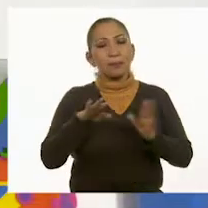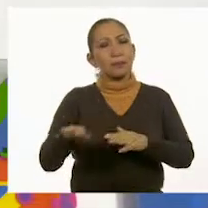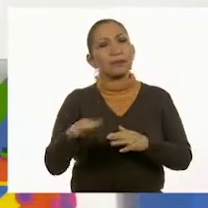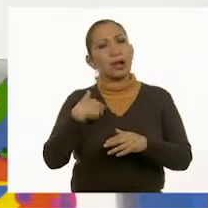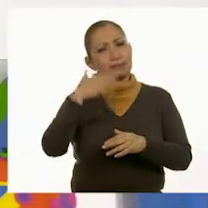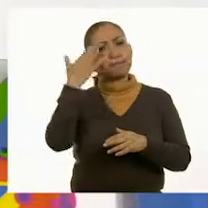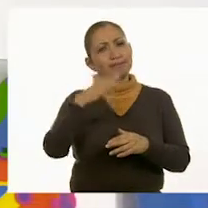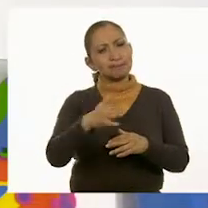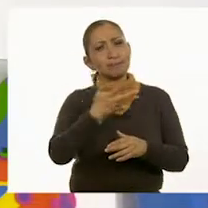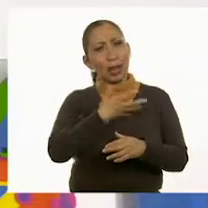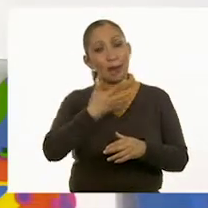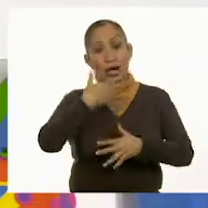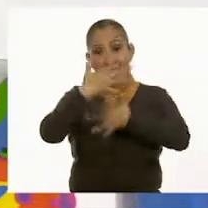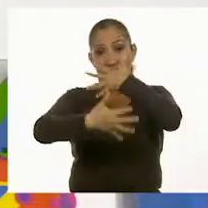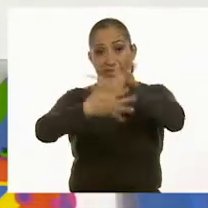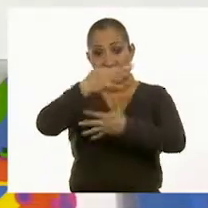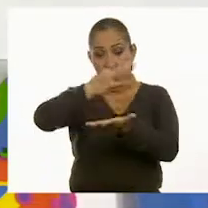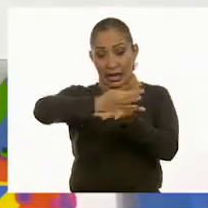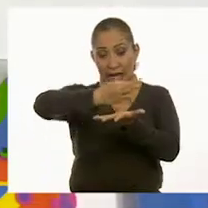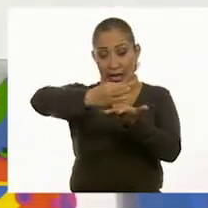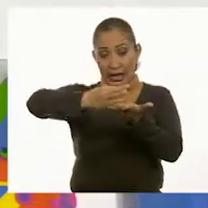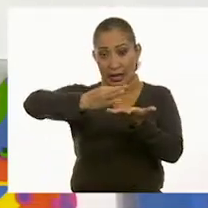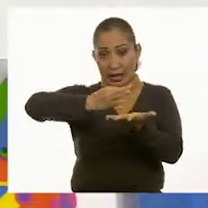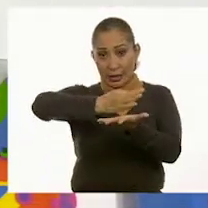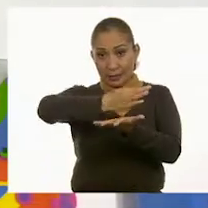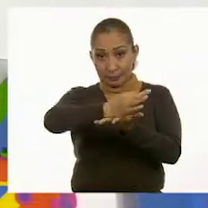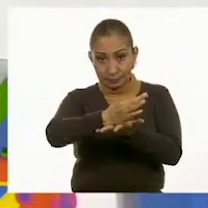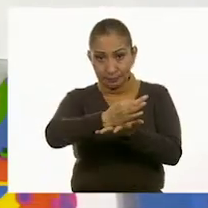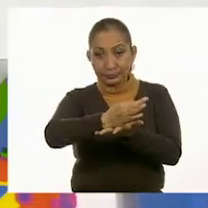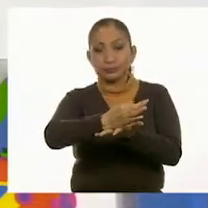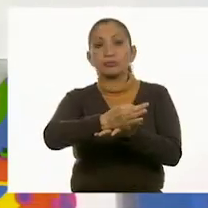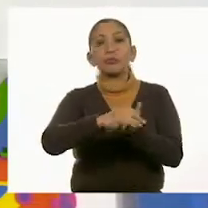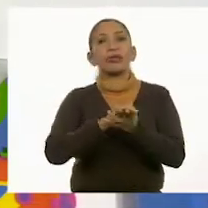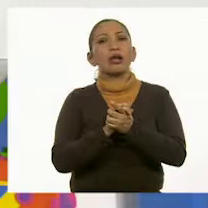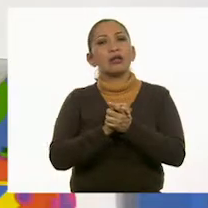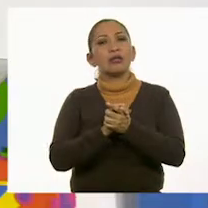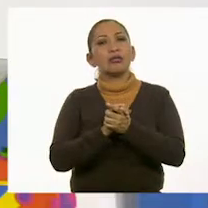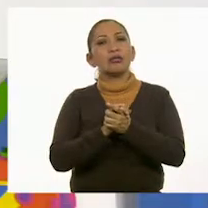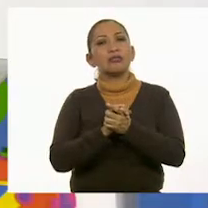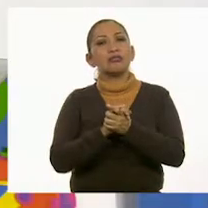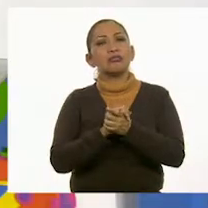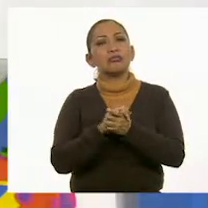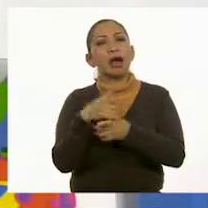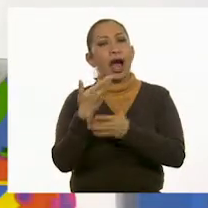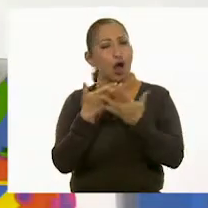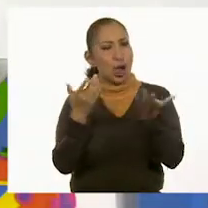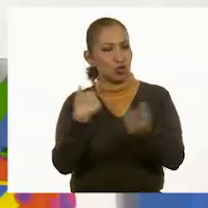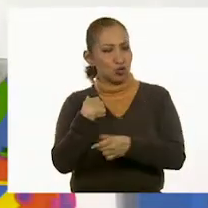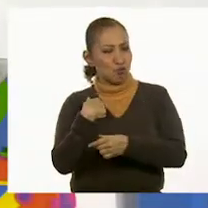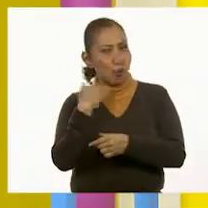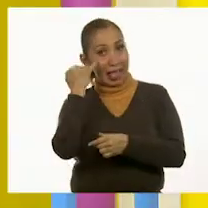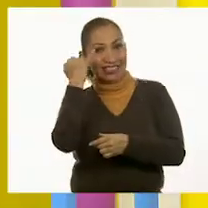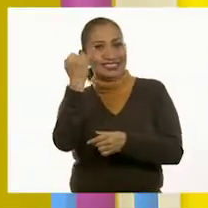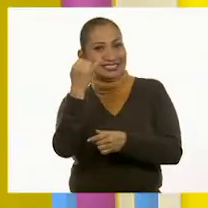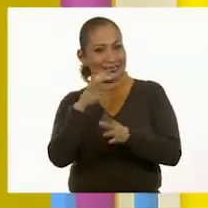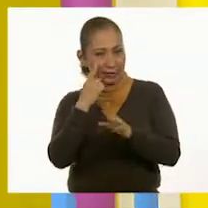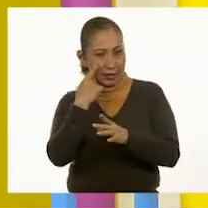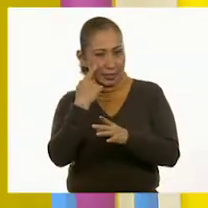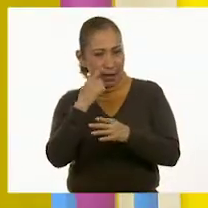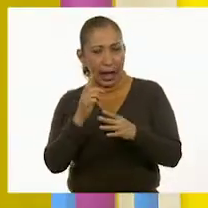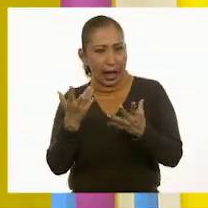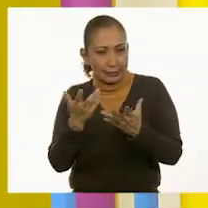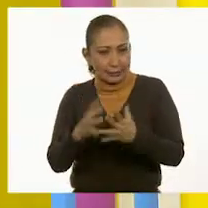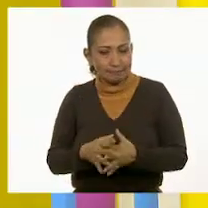entonces ya sabemos que tenemos quince fichas. Así es. Pero ahora se me ocurre hacer algo. ¿Qué se te